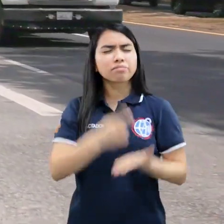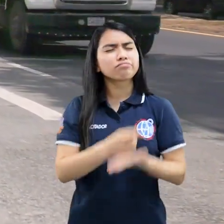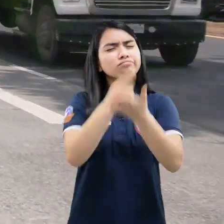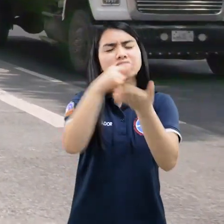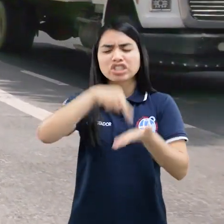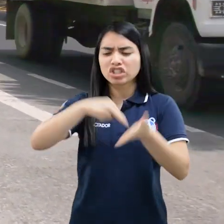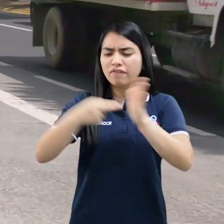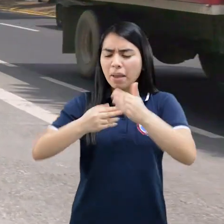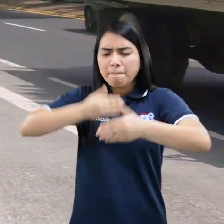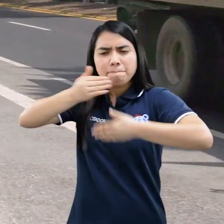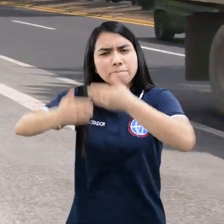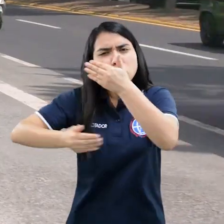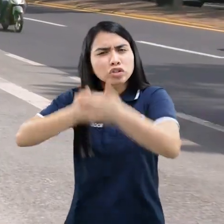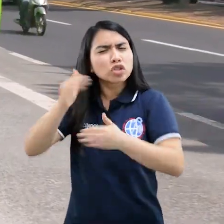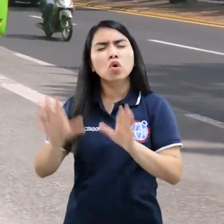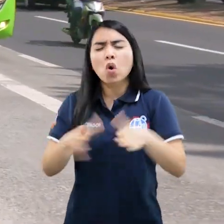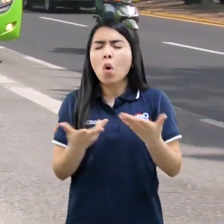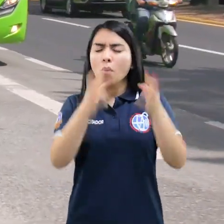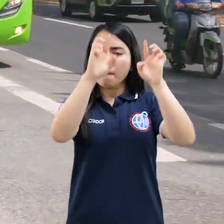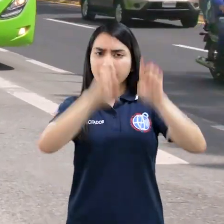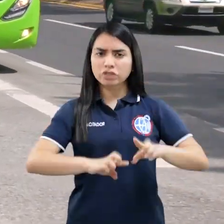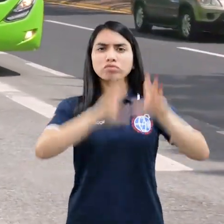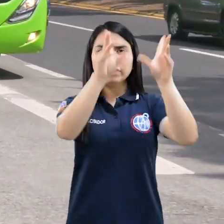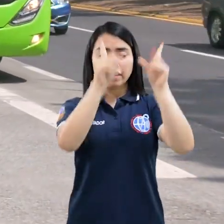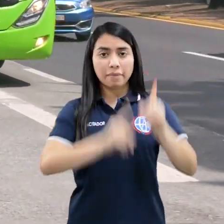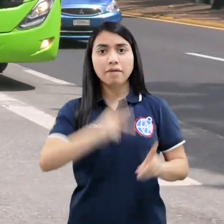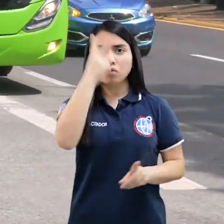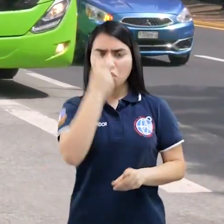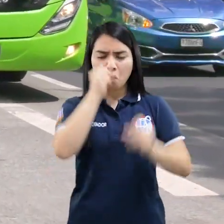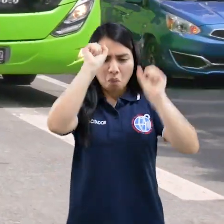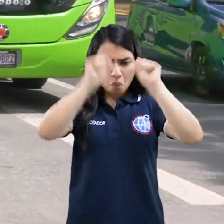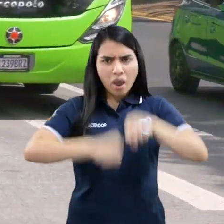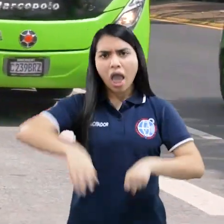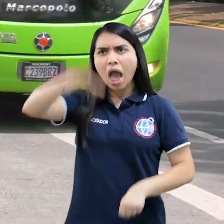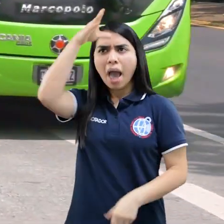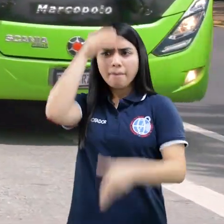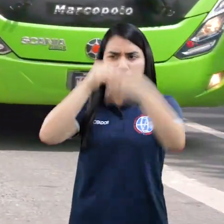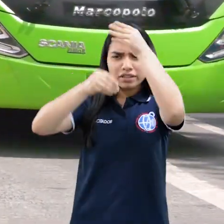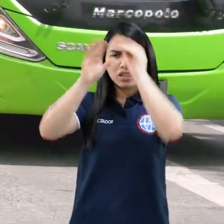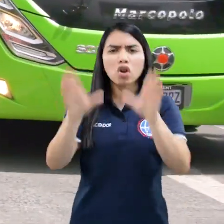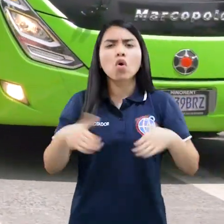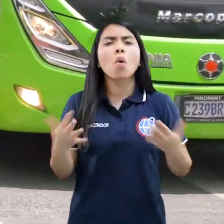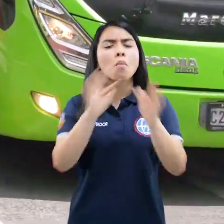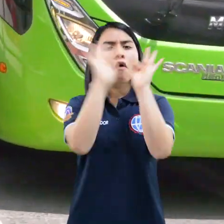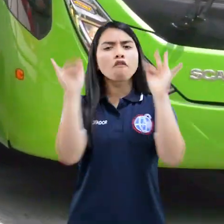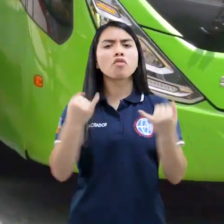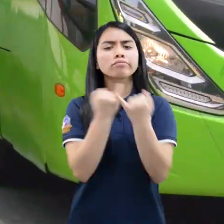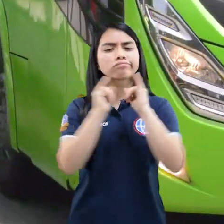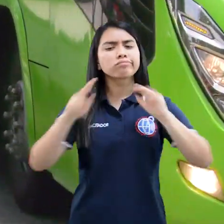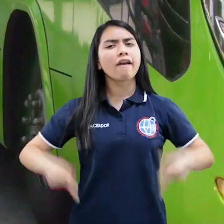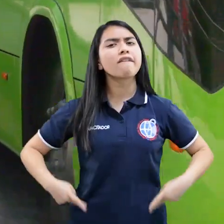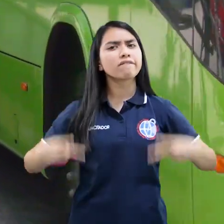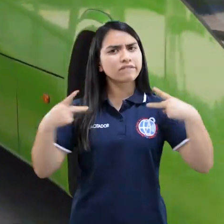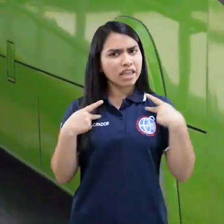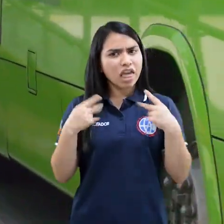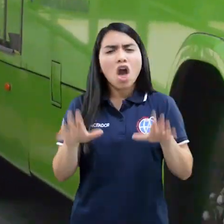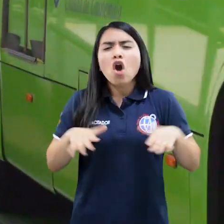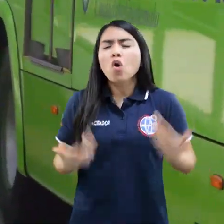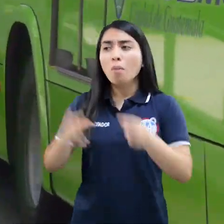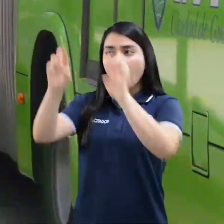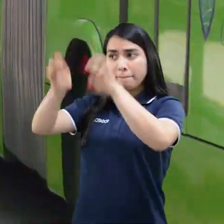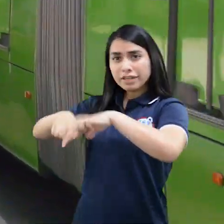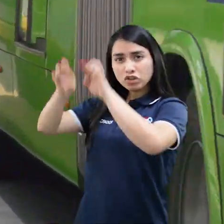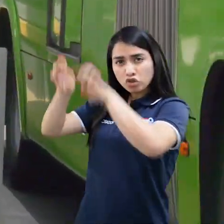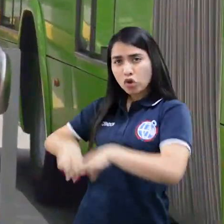La Rehabilitación es el proceso por el cual las personas con discapacidad visual logran su autonomía e independencia,